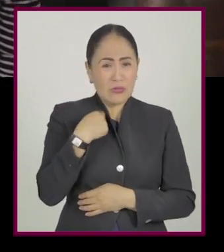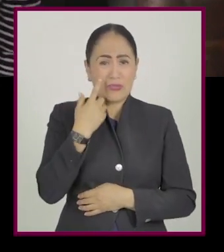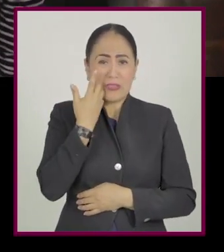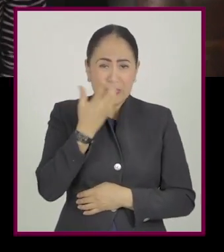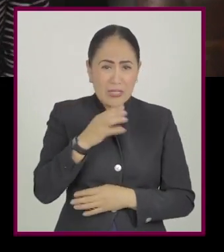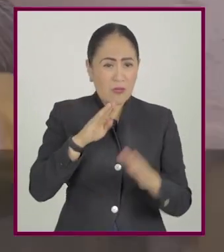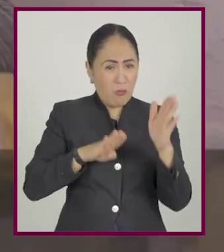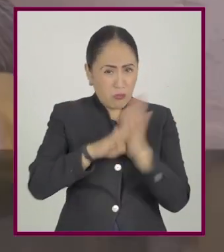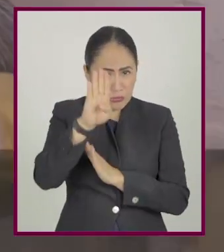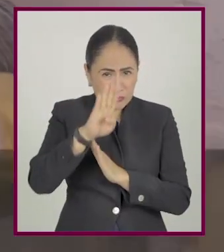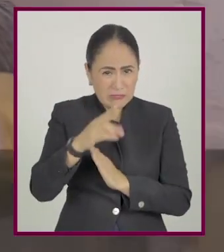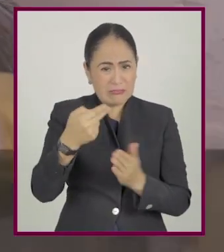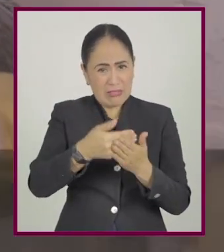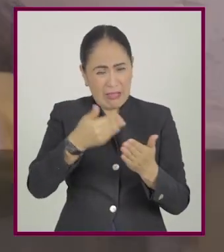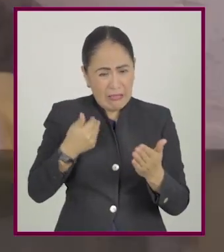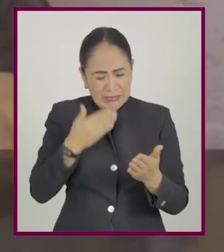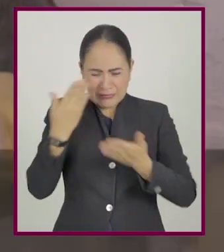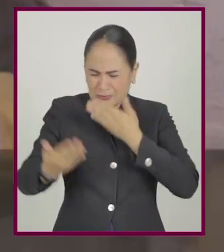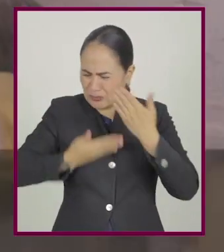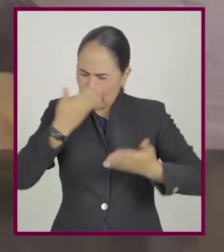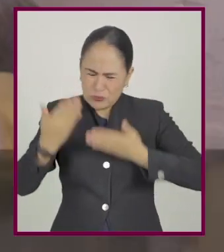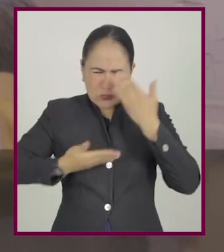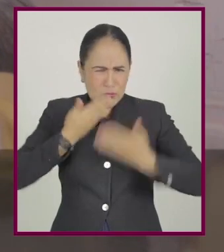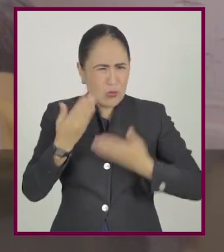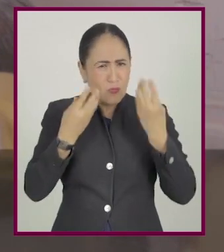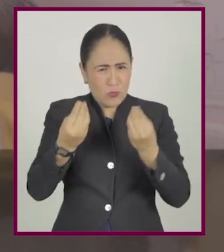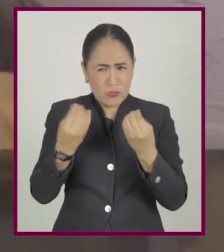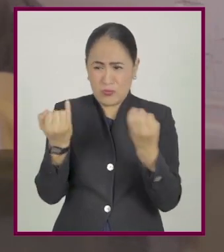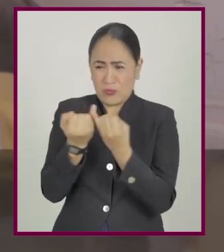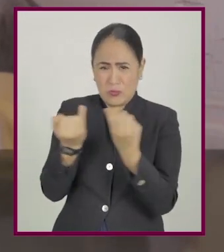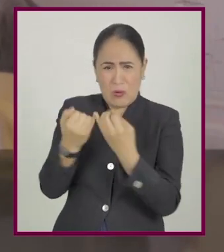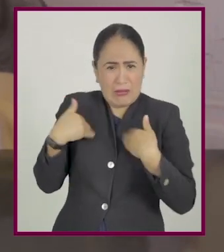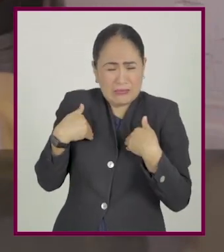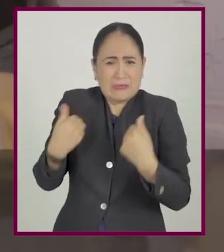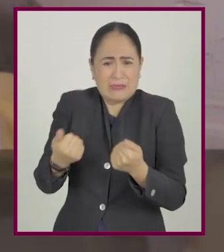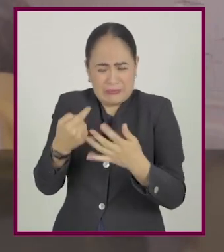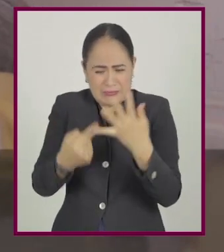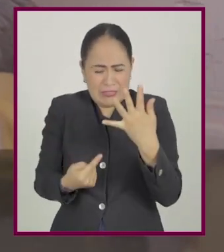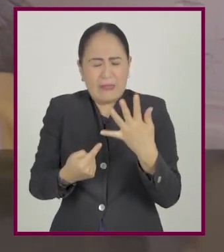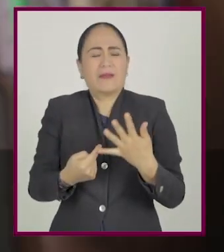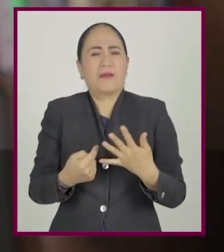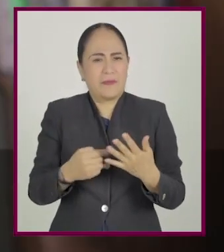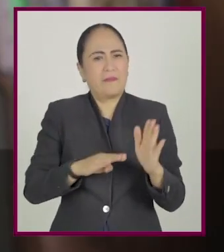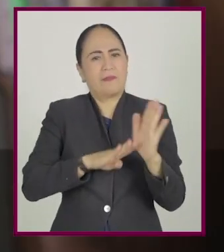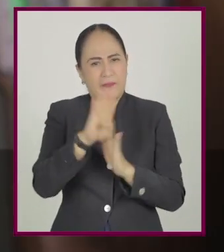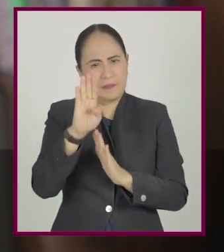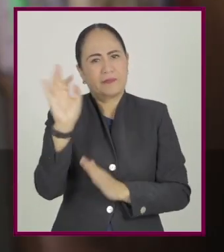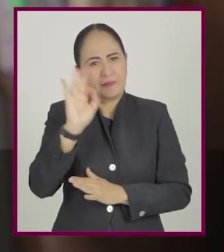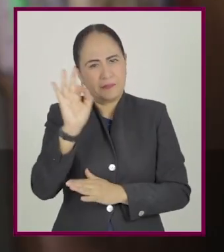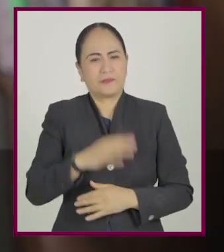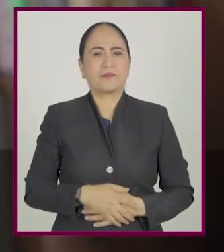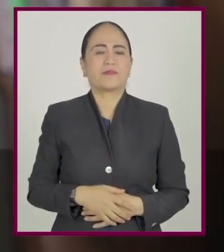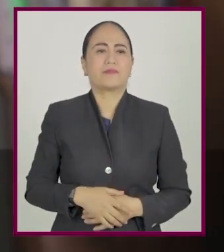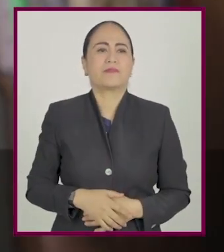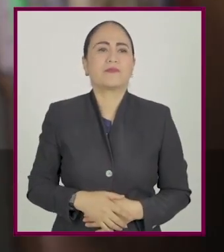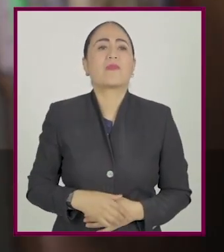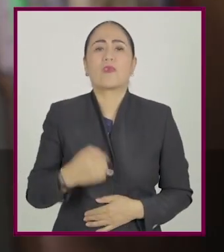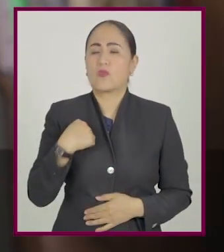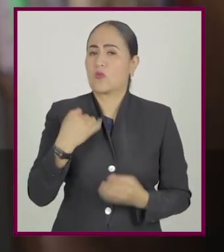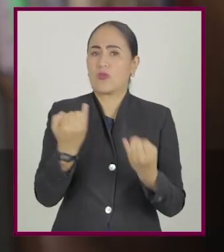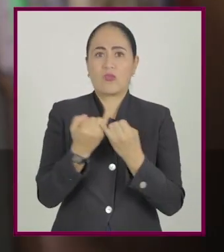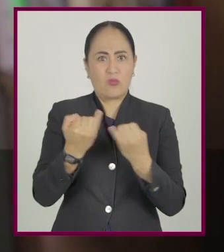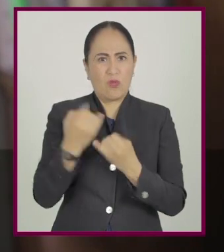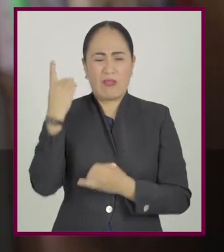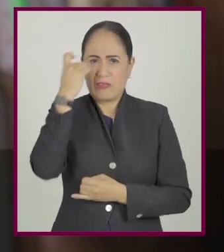cuestan harto trabajo. Y si quiero pasarlas me implican mucho estudio y más que nada entenderlas. A mí también se me dificultan, Juanma.